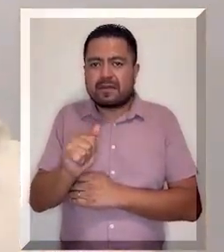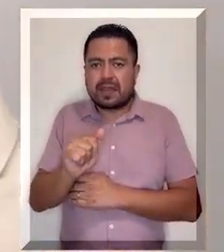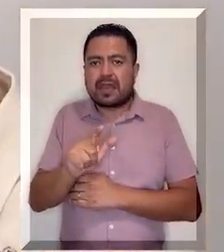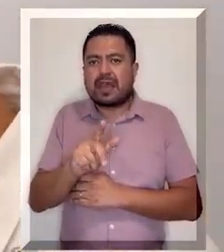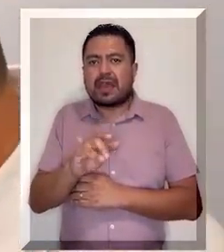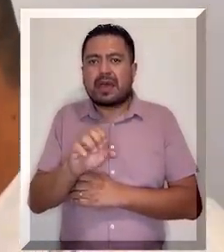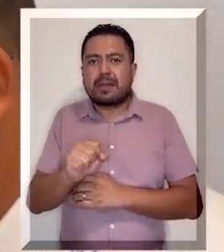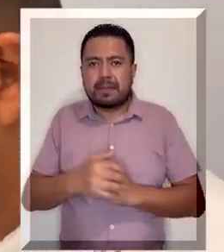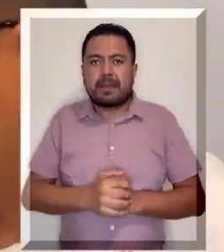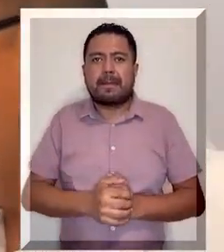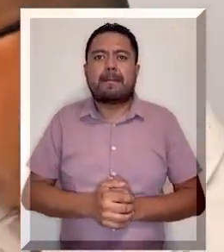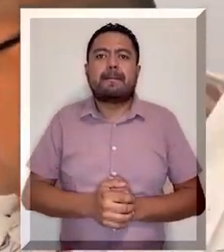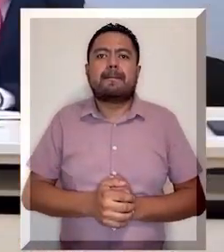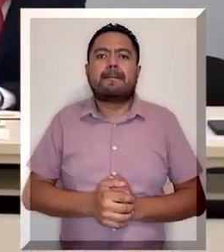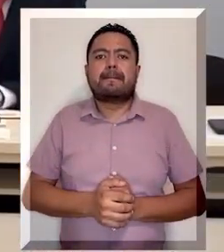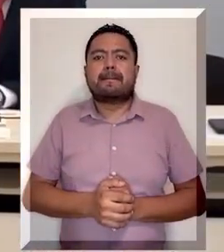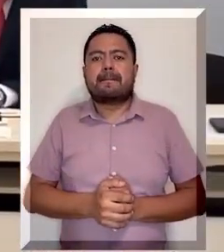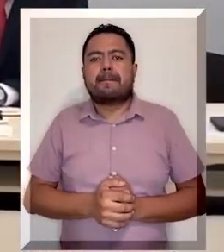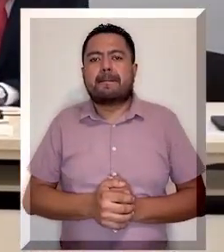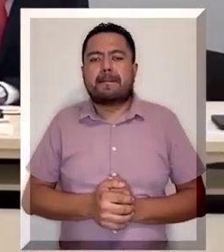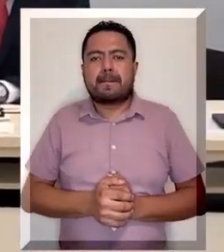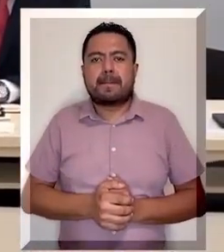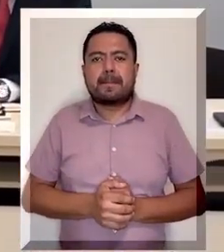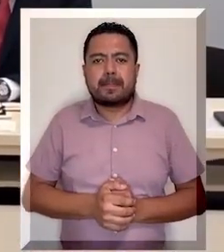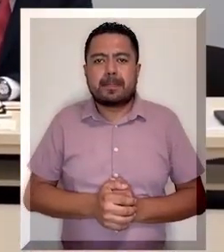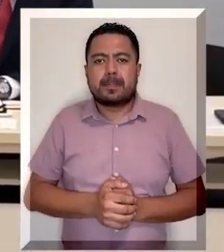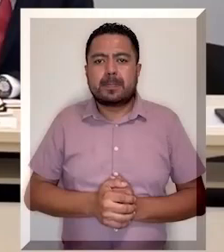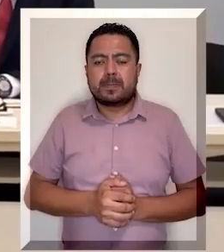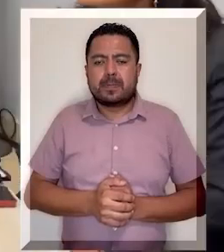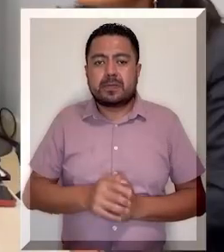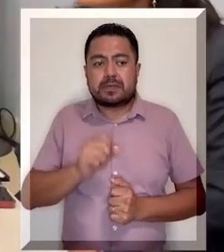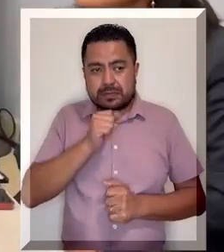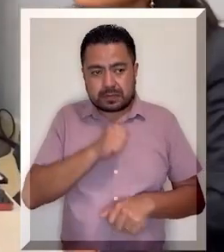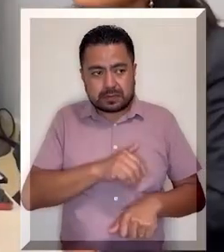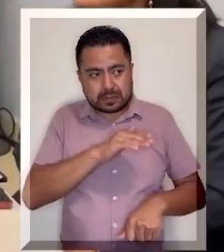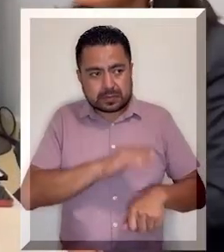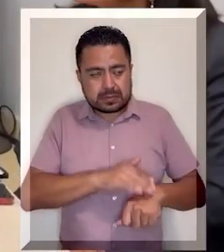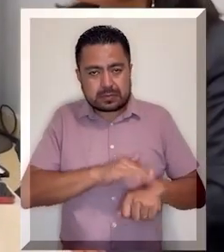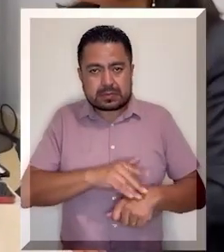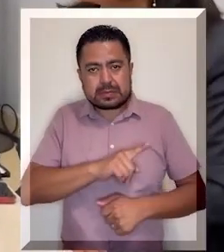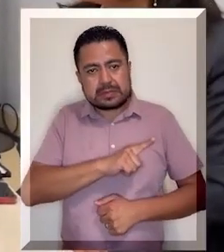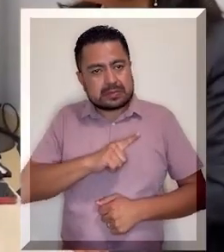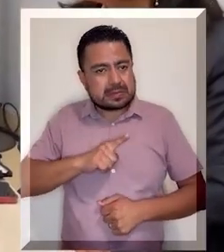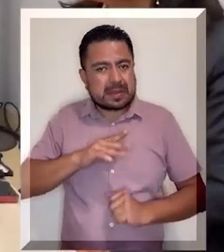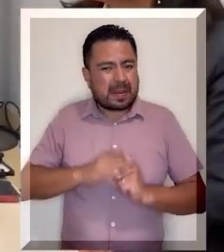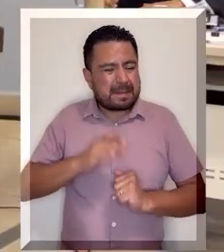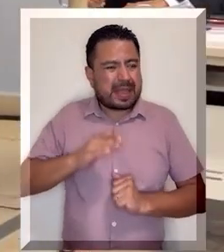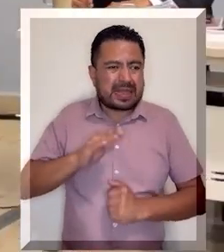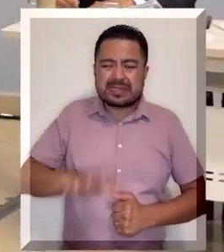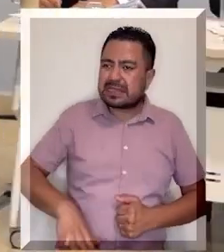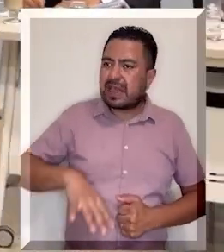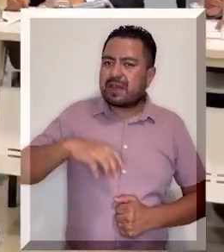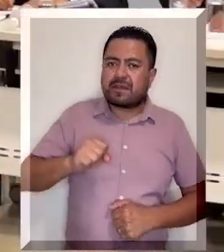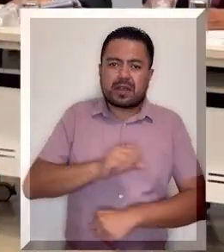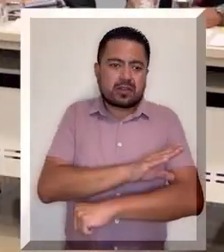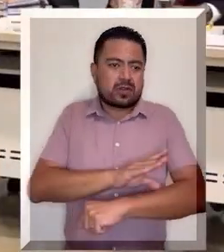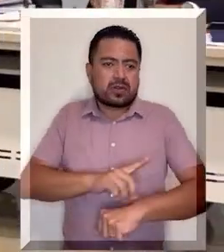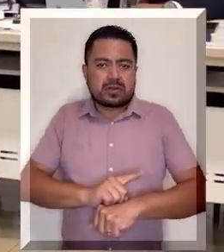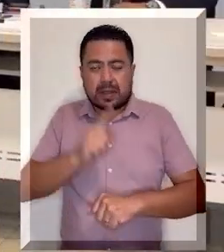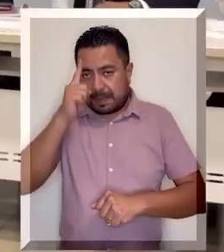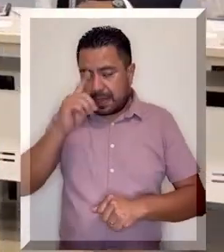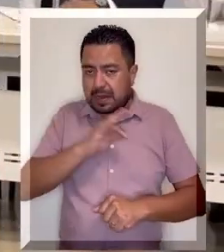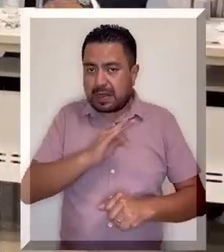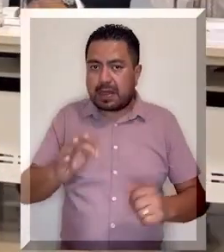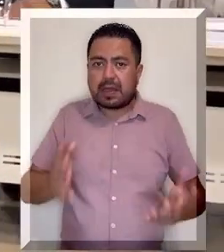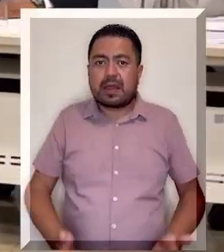Teodora Ramírez Vega, Luis Armando Baños Rendón y Santos Ramírez Cuevas, respectivamente, fueron llamados a intensificar